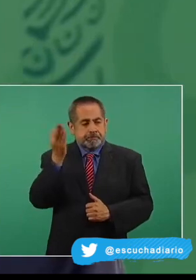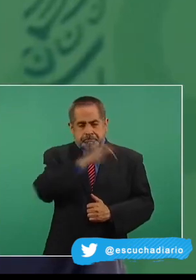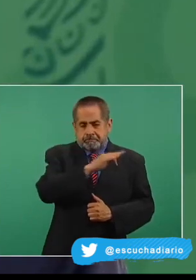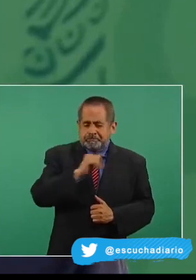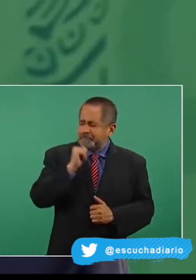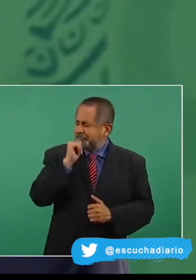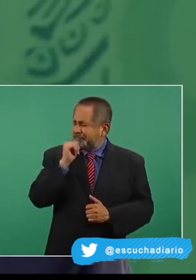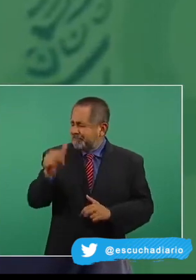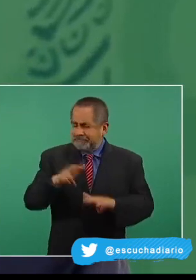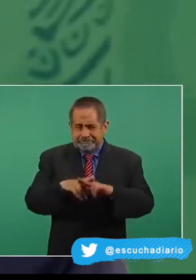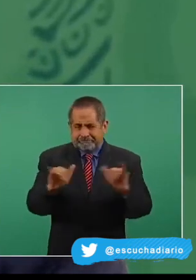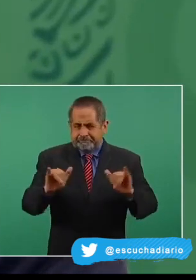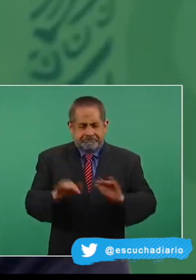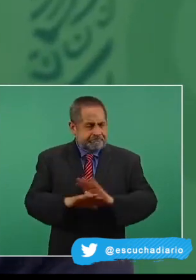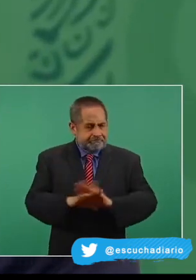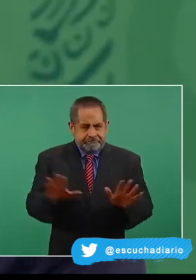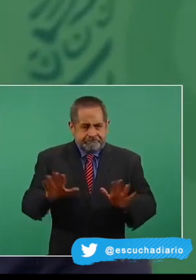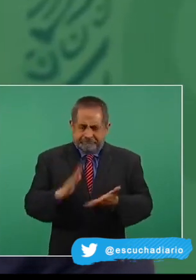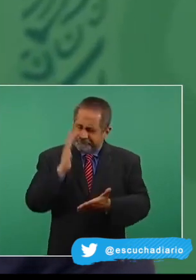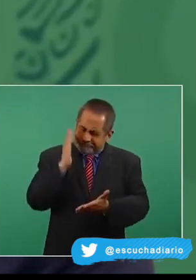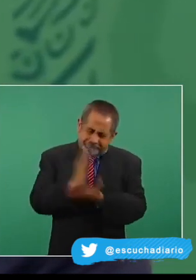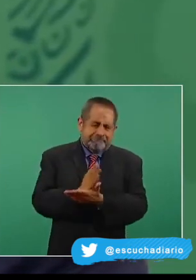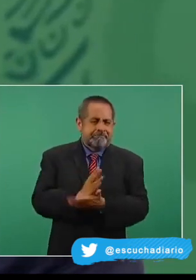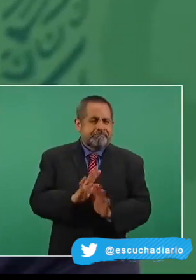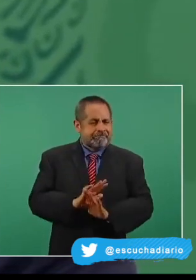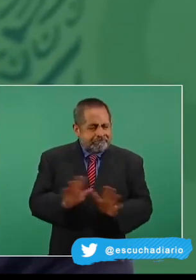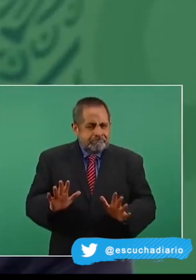solicitud de la Fiscalía General de la República.